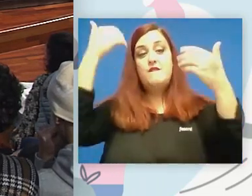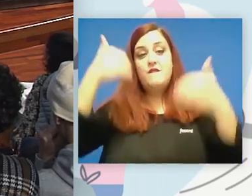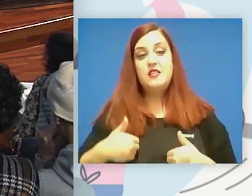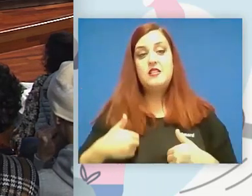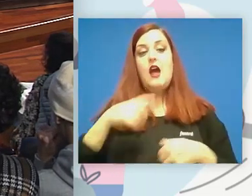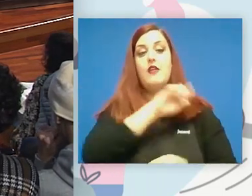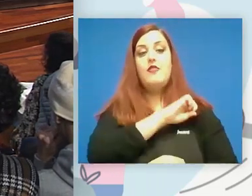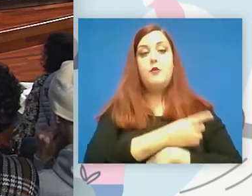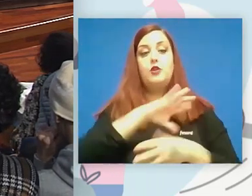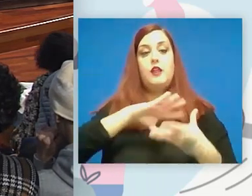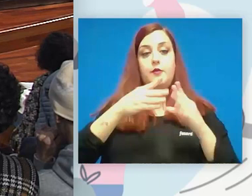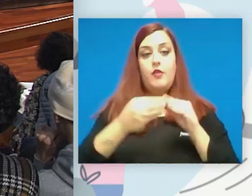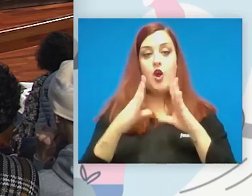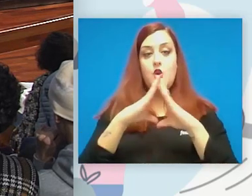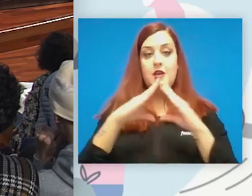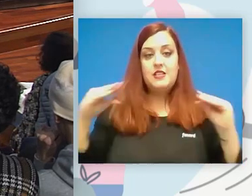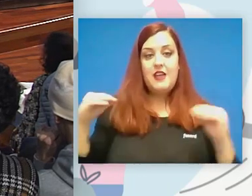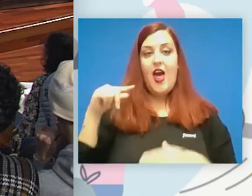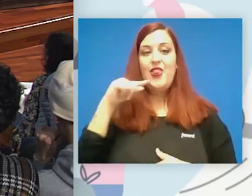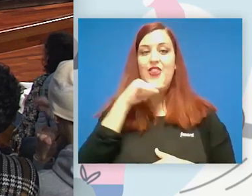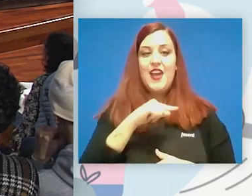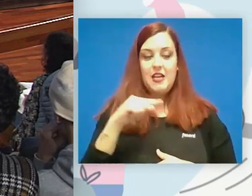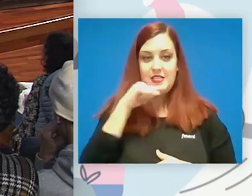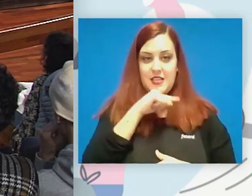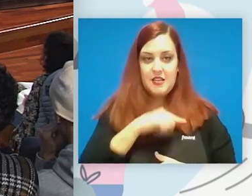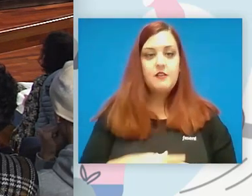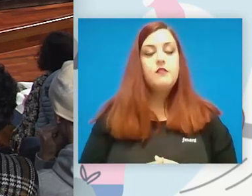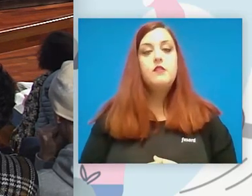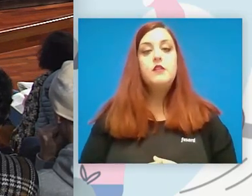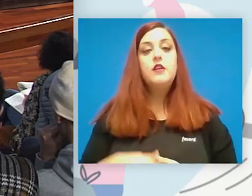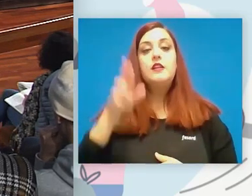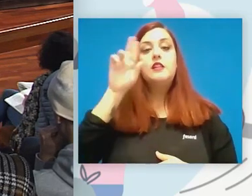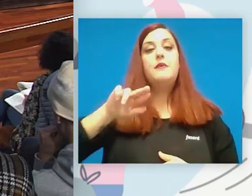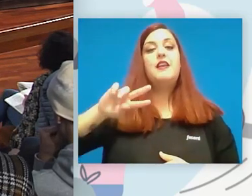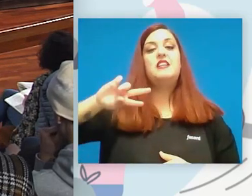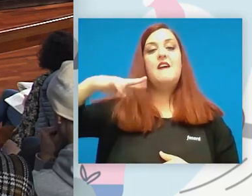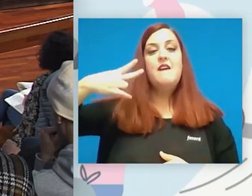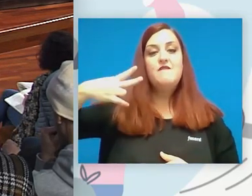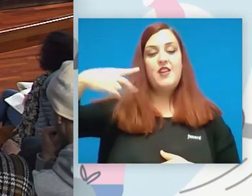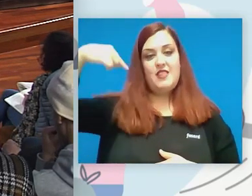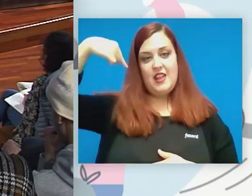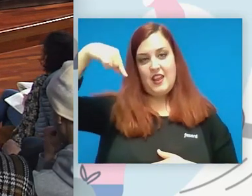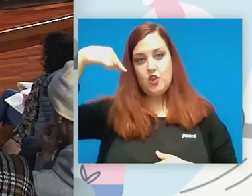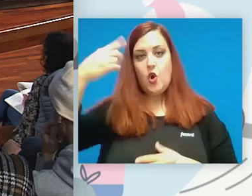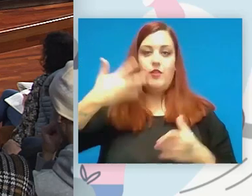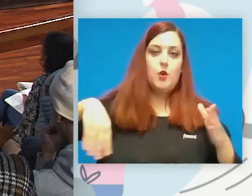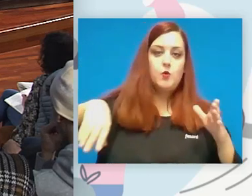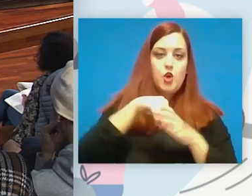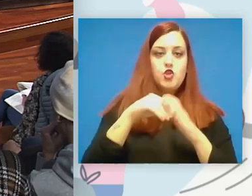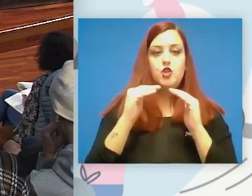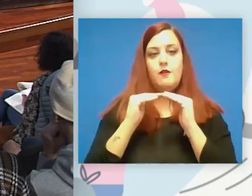Miguel Hernández de Elche, donde además es también vicerector de inclusión, sostenibilidad y deporte.